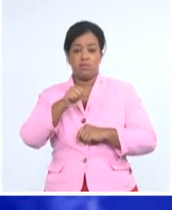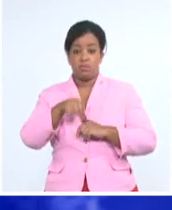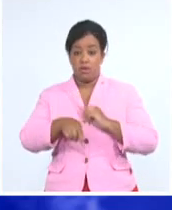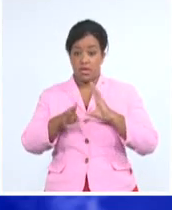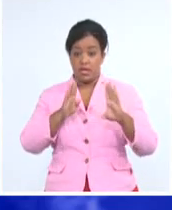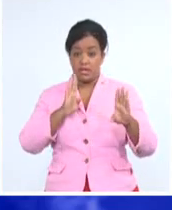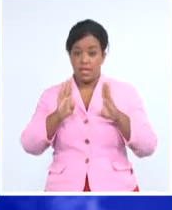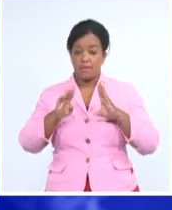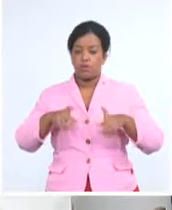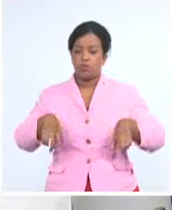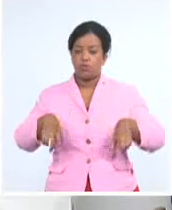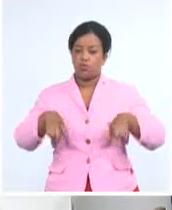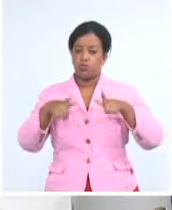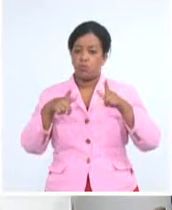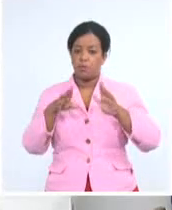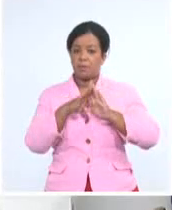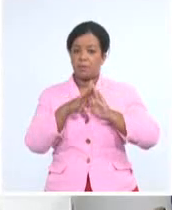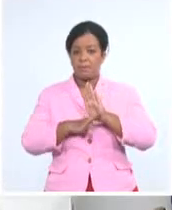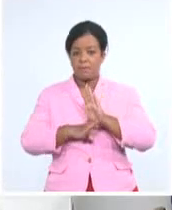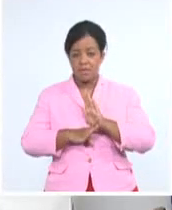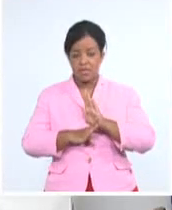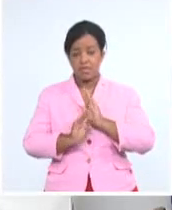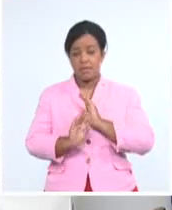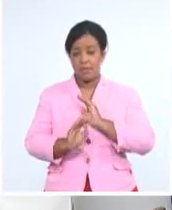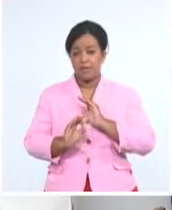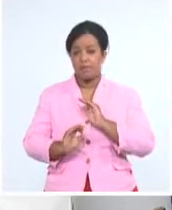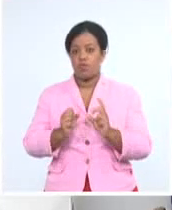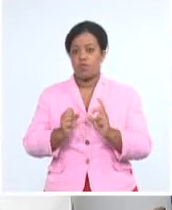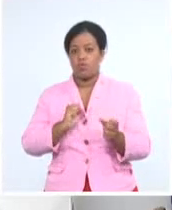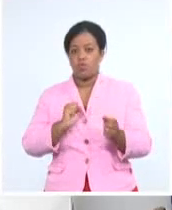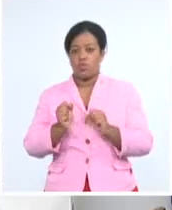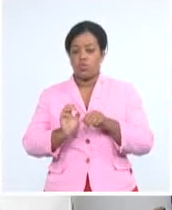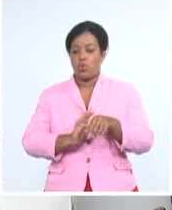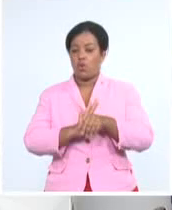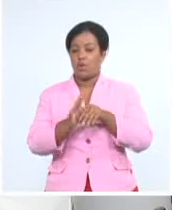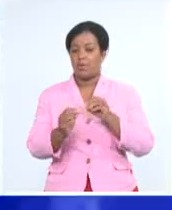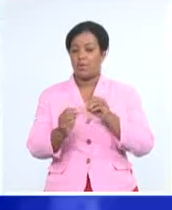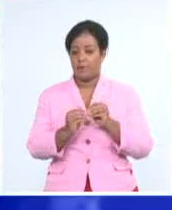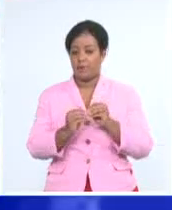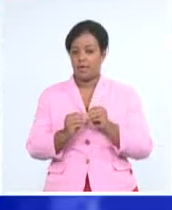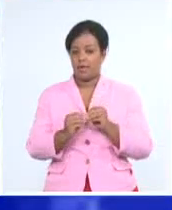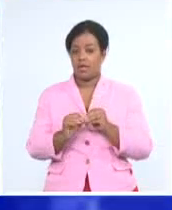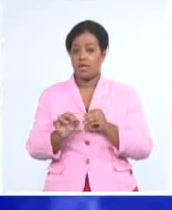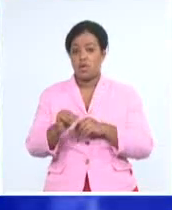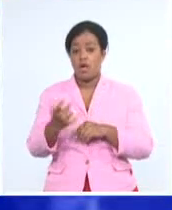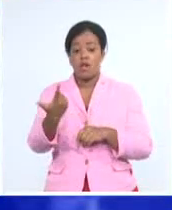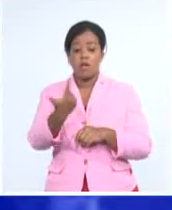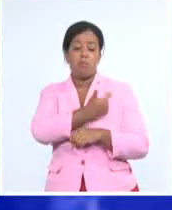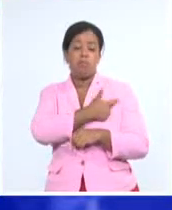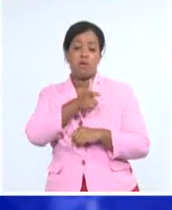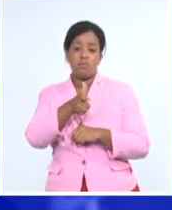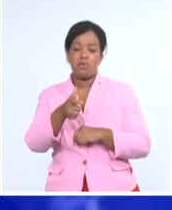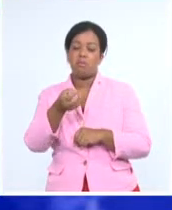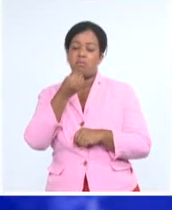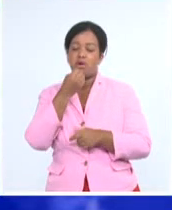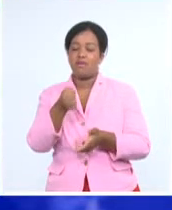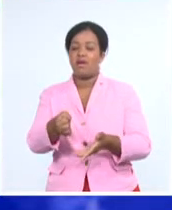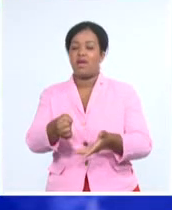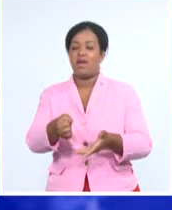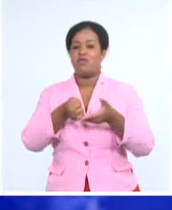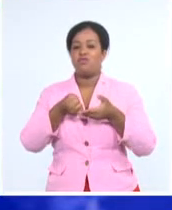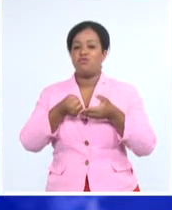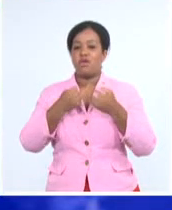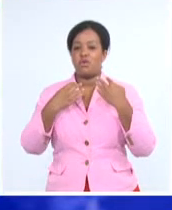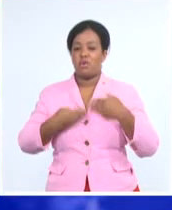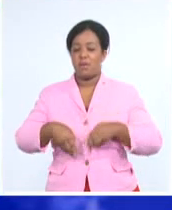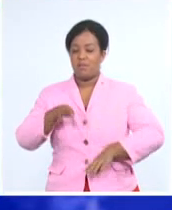donde cumplir con las medidas higiénico-sanitarias bien conocidas junto al proceso de inmunización que avanza es